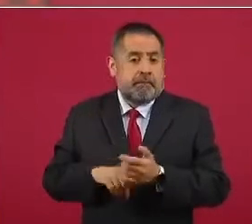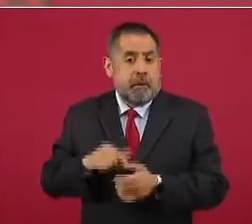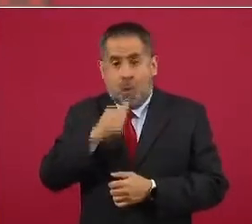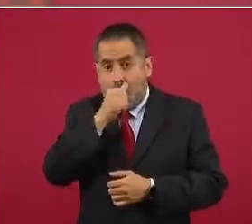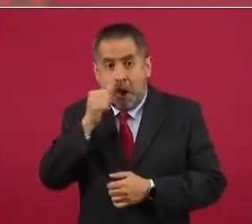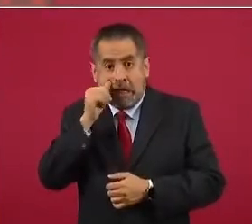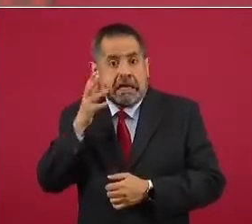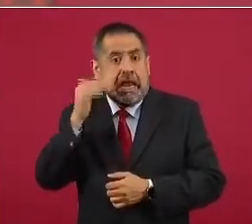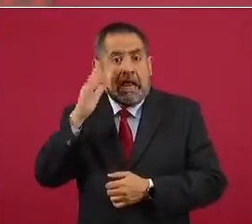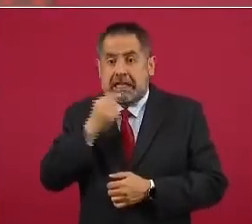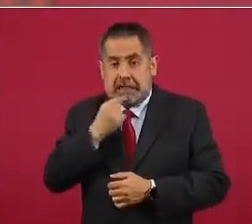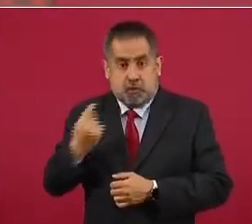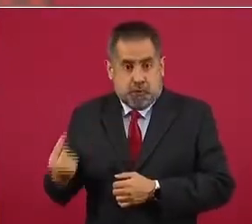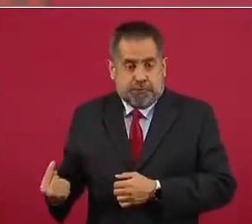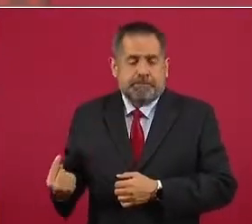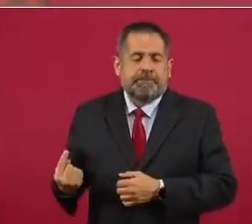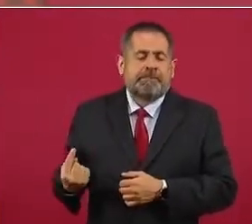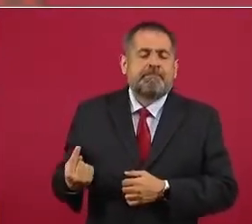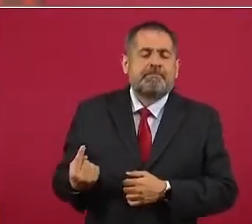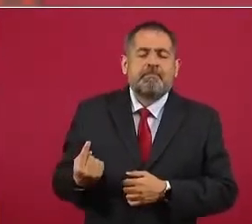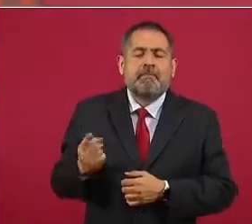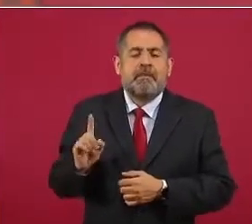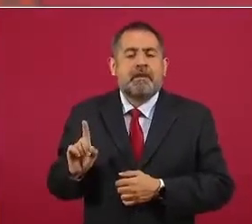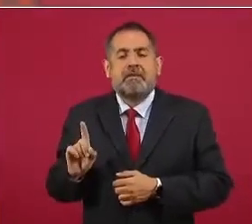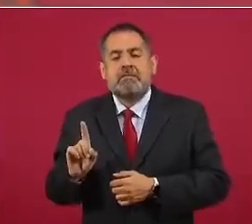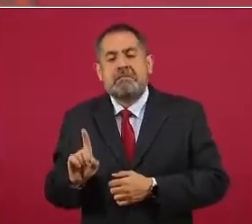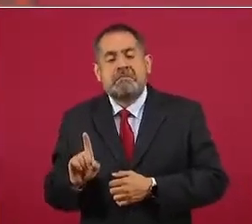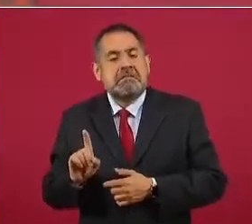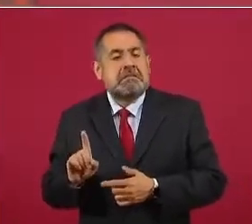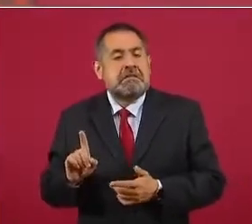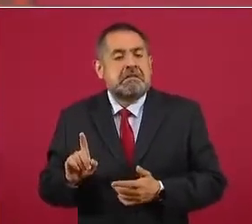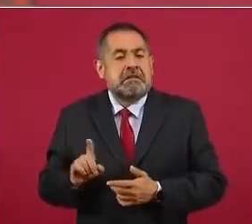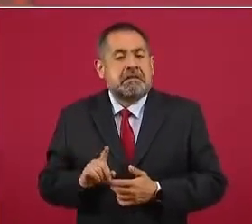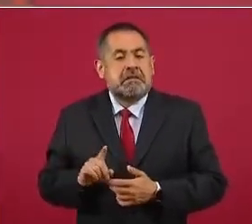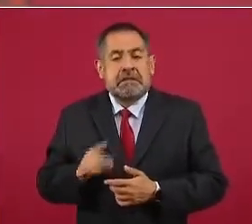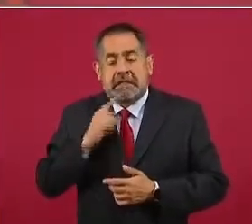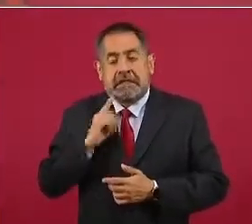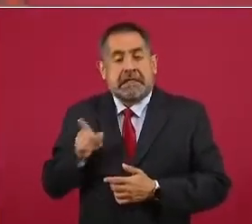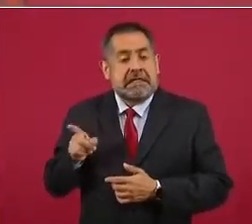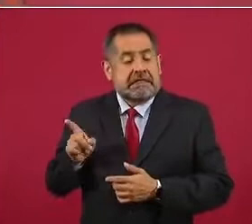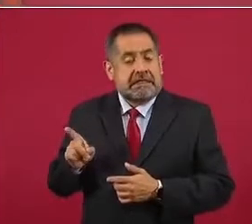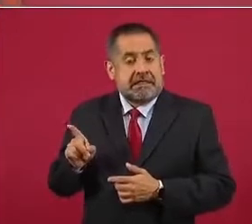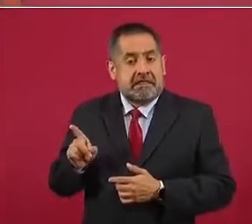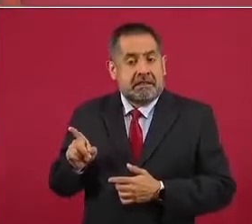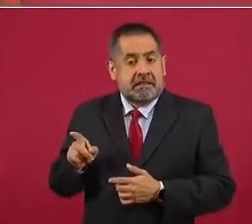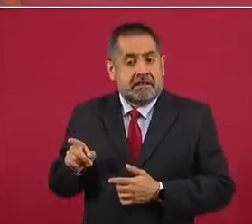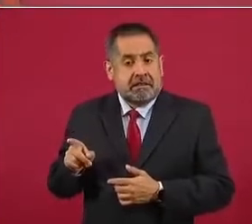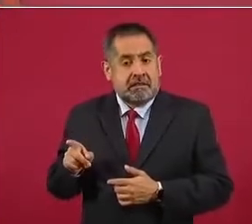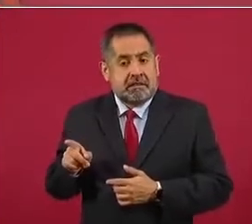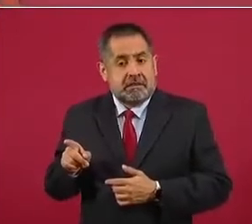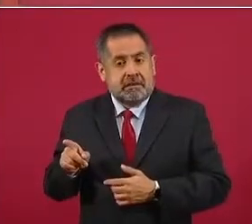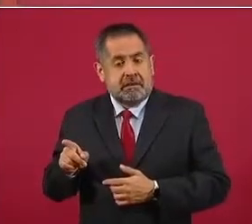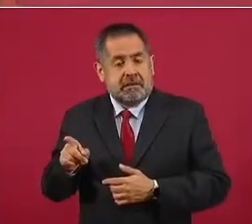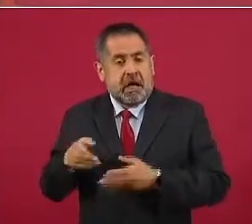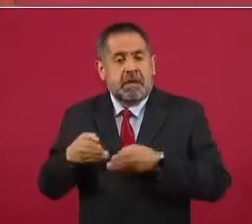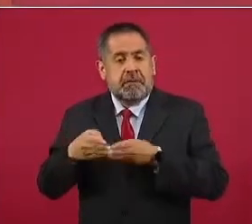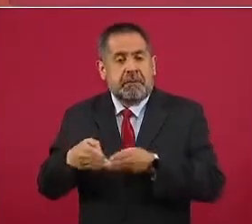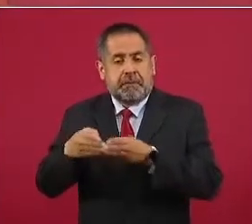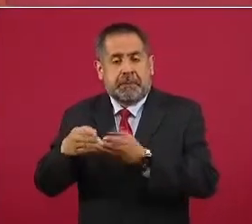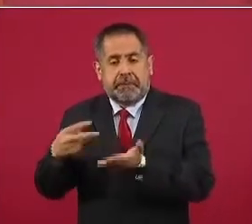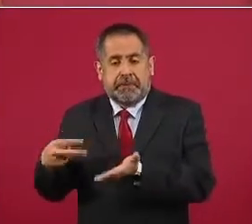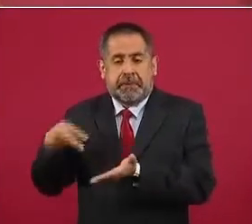se subió a una canoa